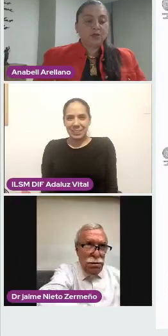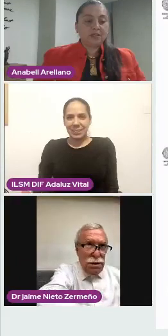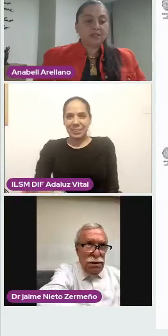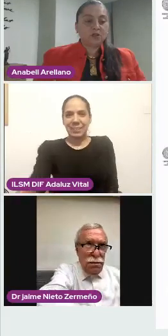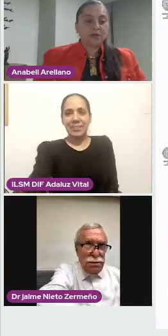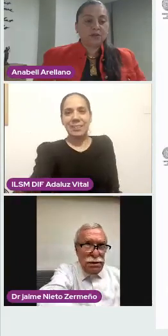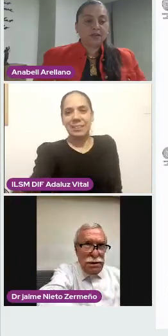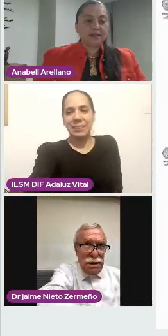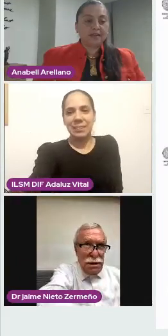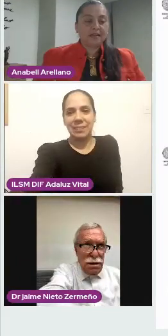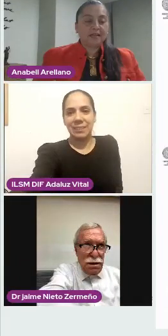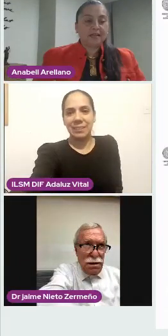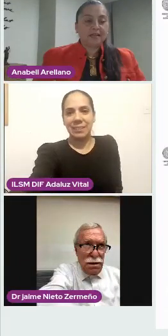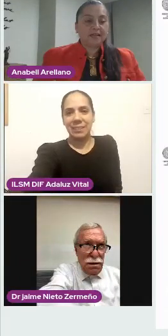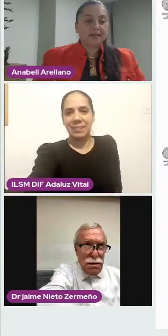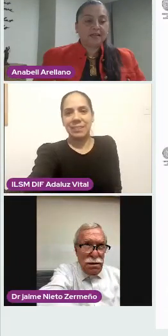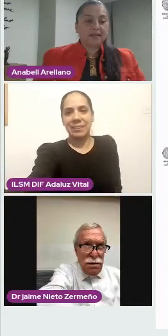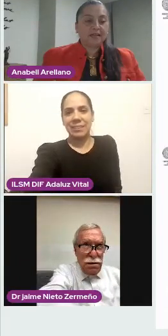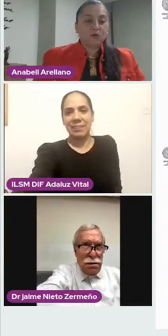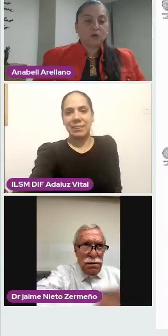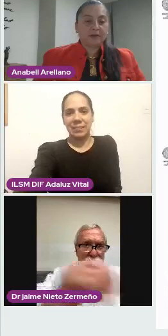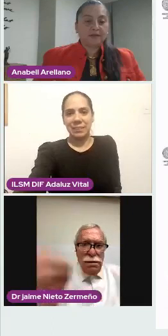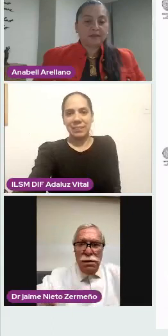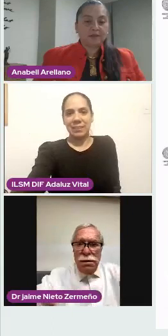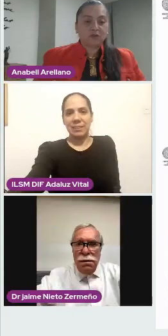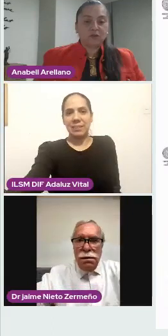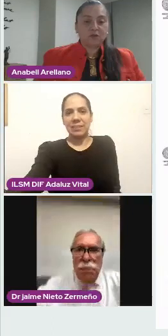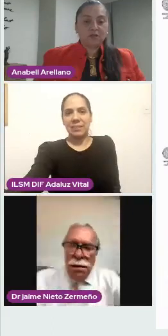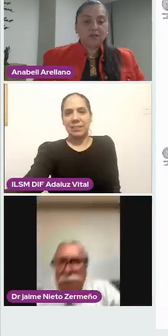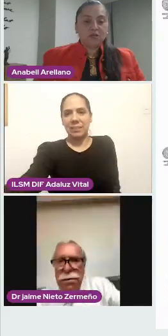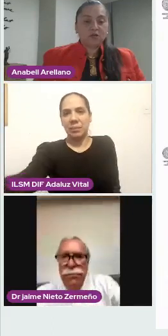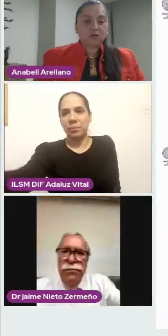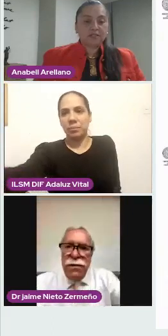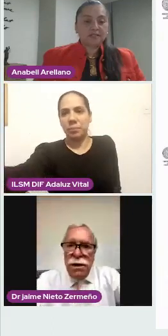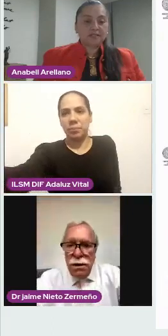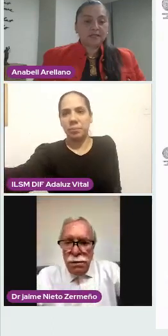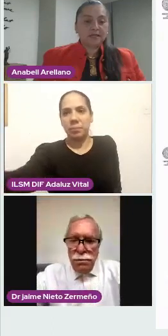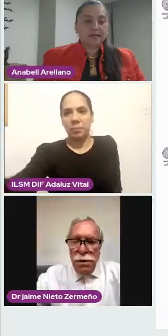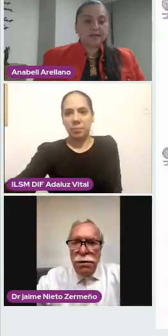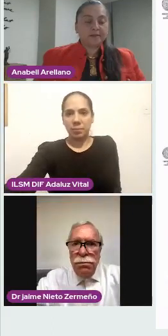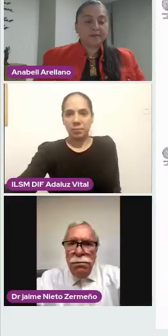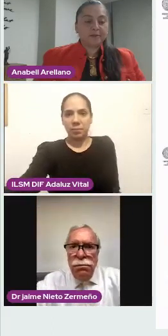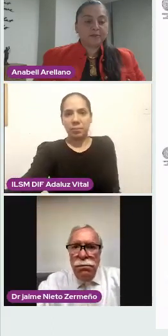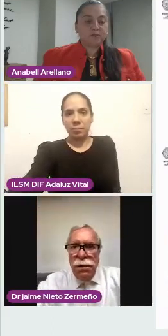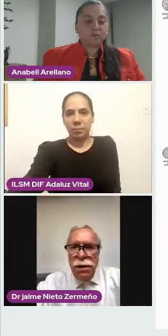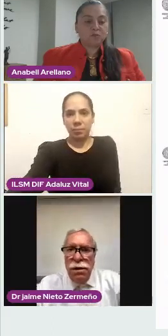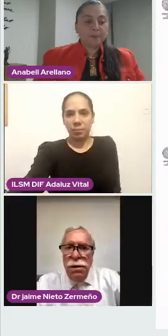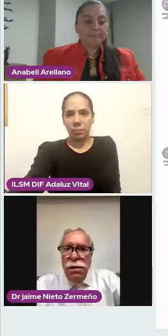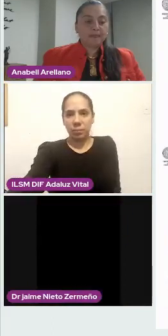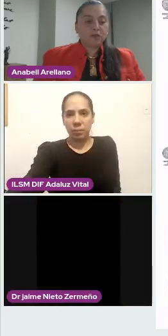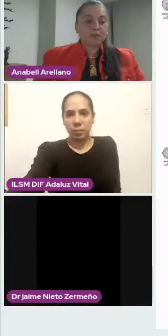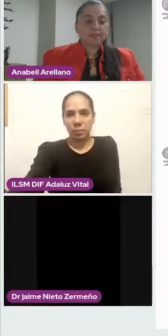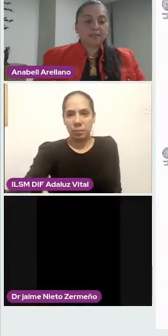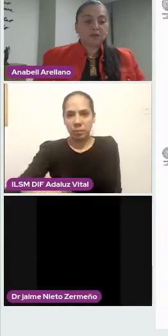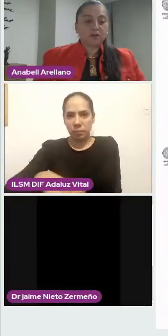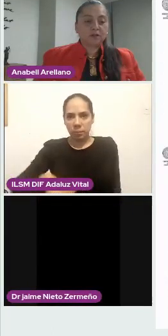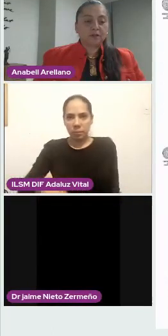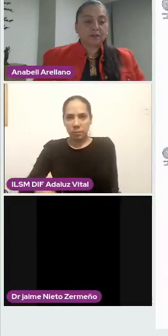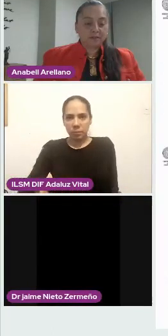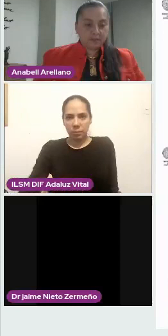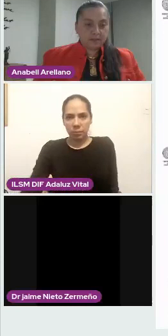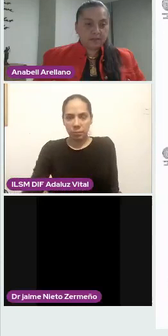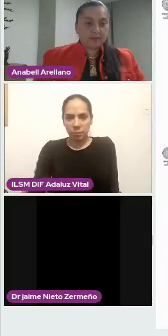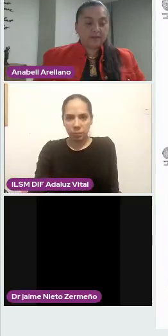Y, bueno, aquí estoy viendo que tiene el audio prendido. No sé si, no sé si